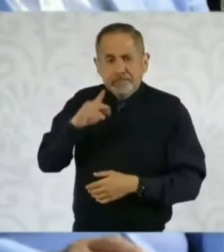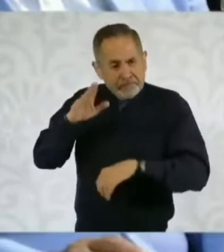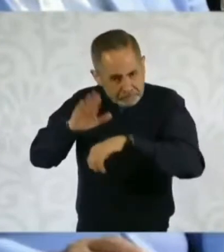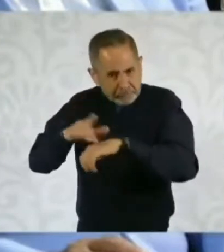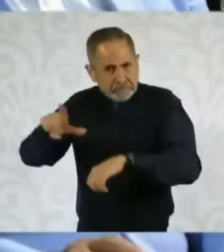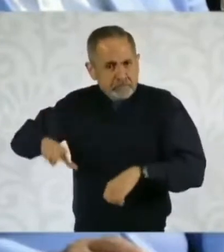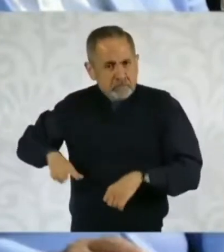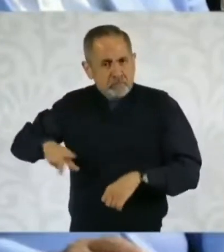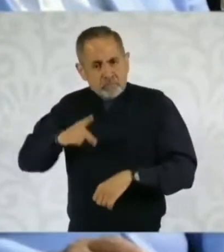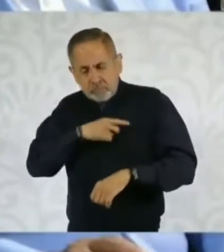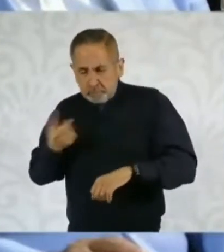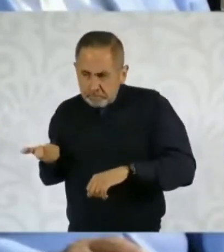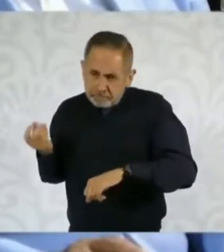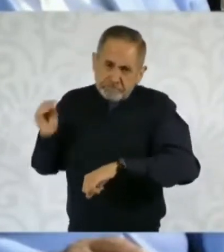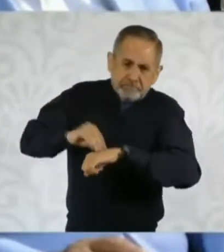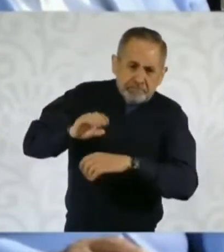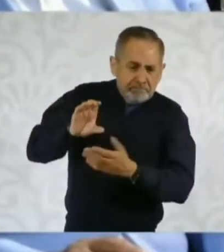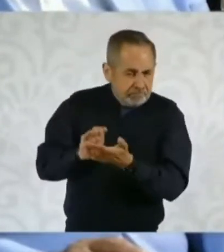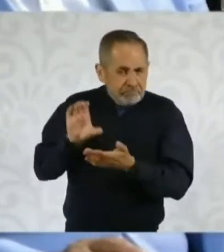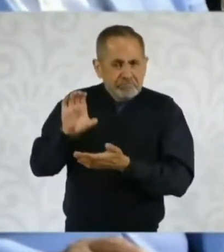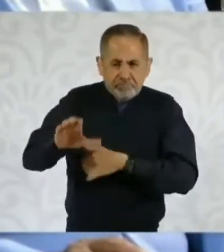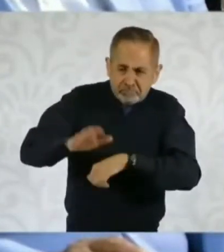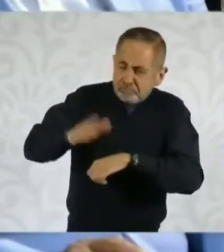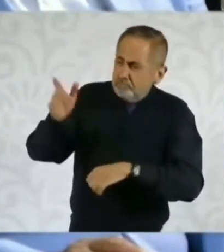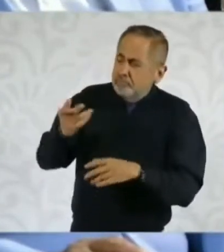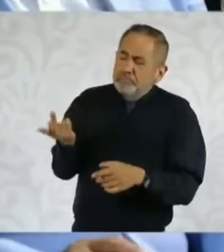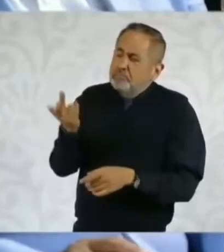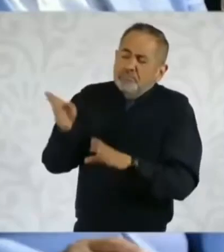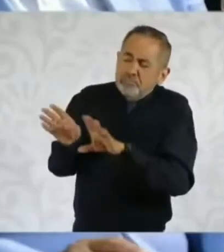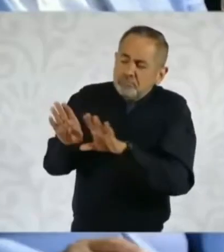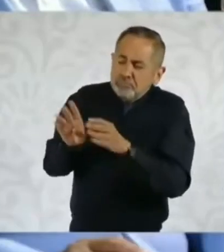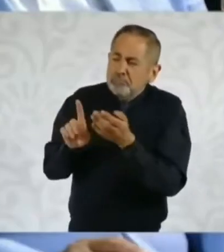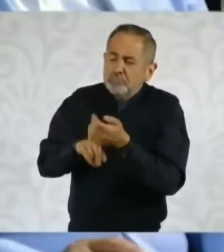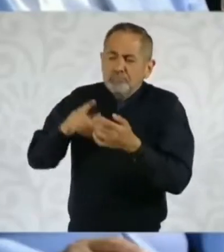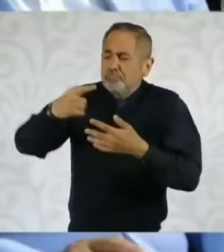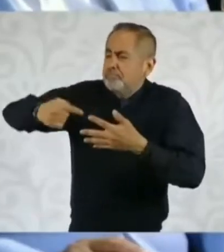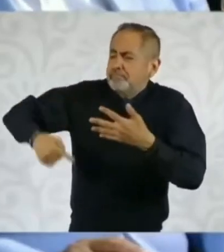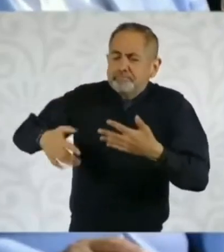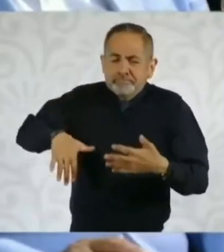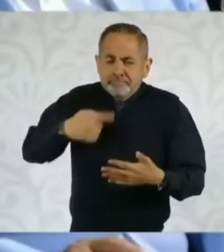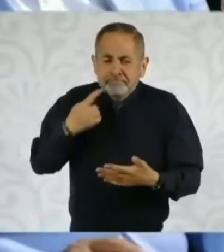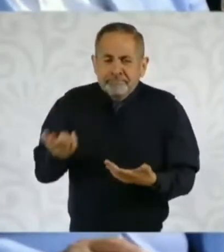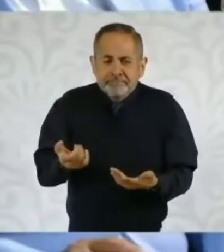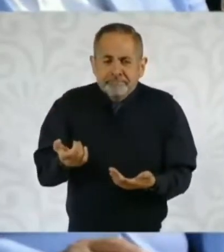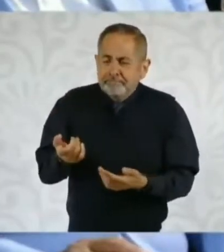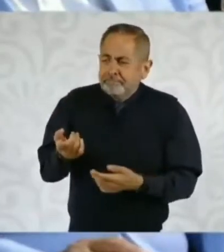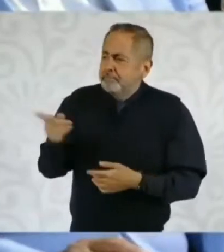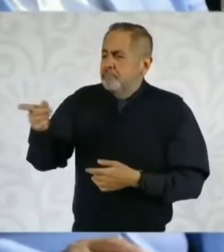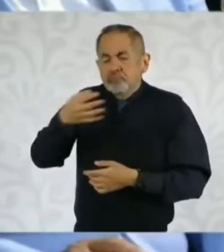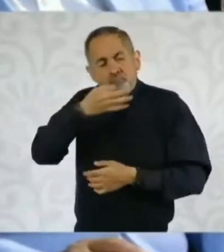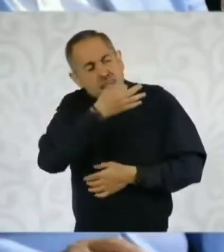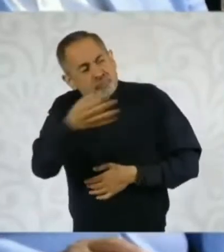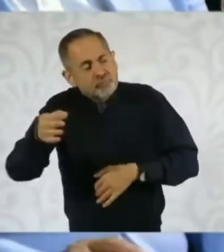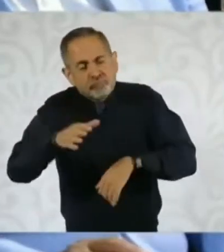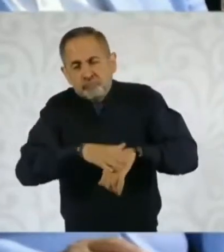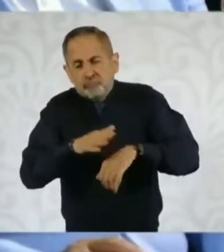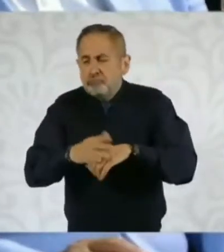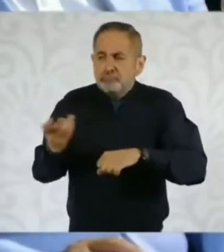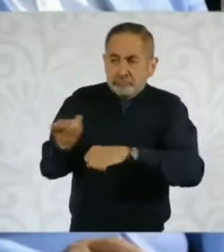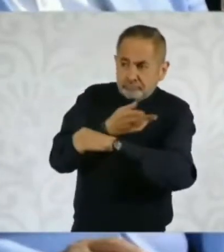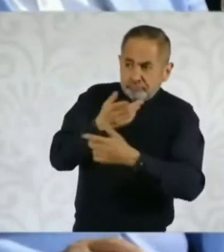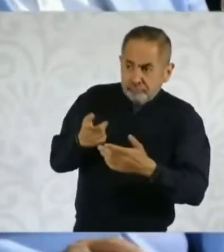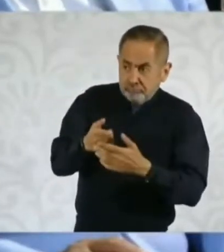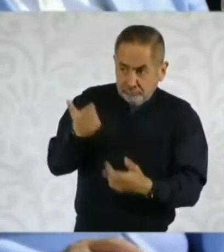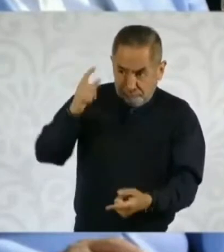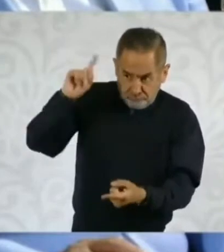este tipo de inversión en carreteras y todo esto que le enumeré. Entonces, ¿qué mensaje o qué podría decir usted de